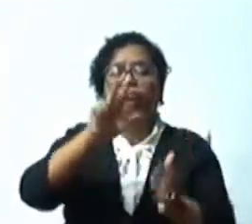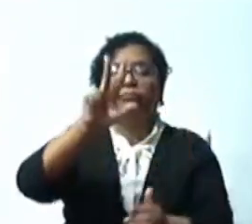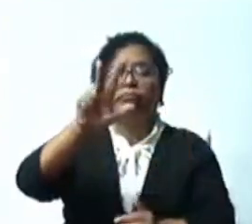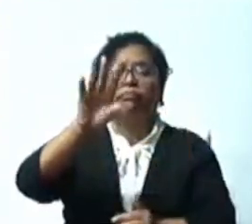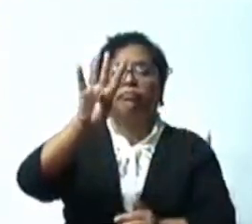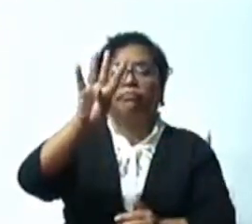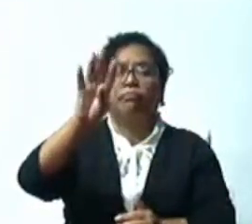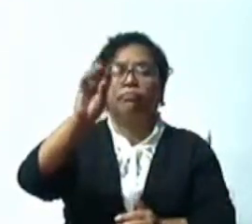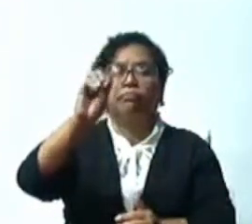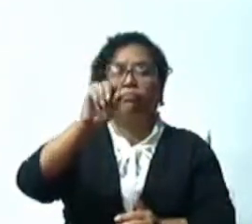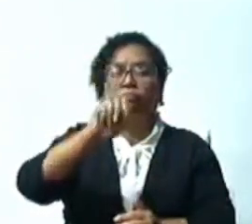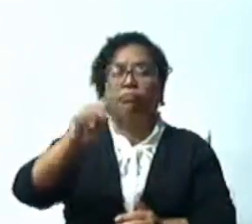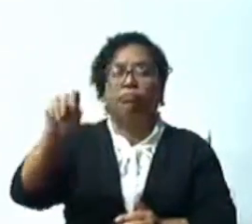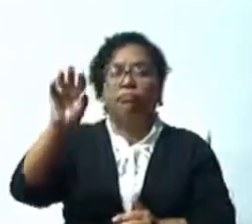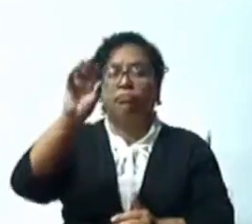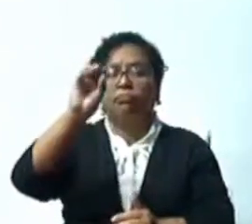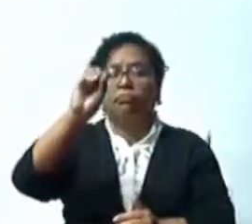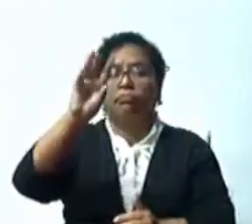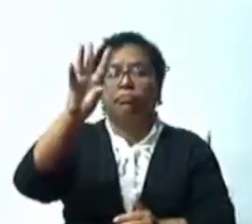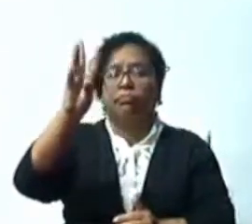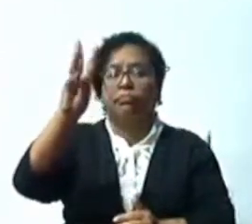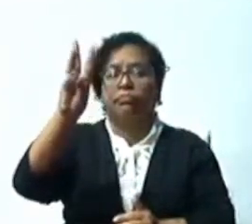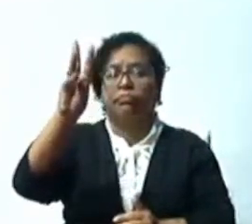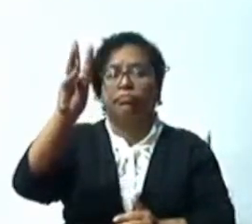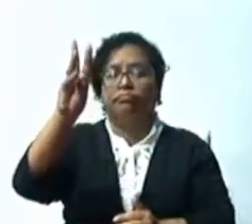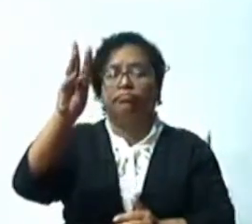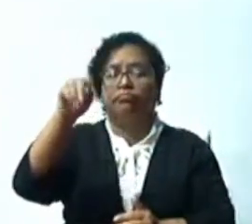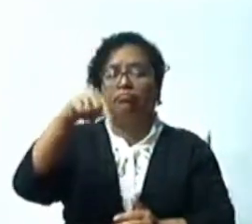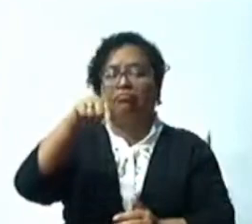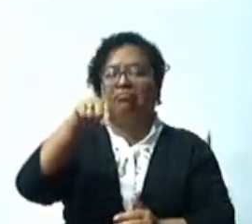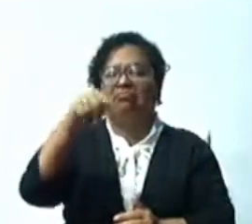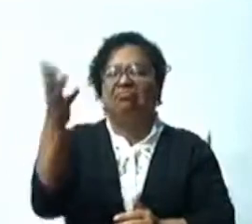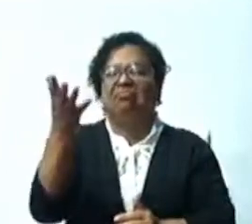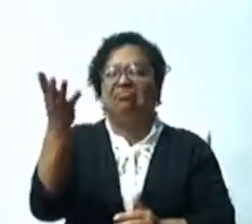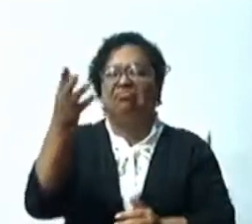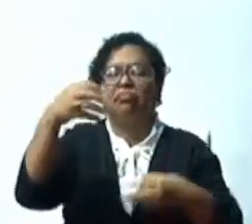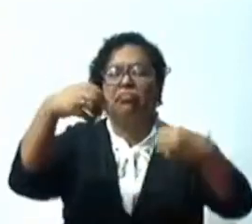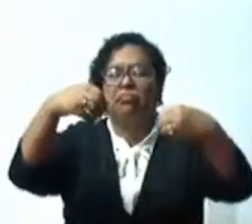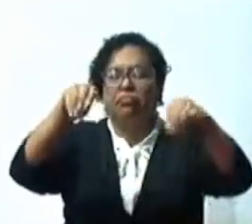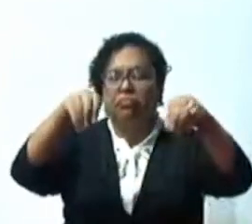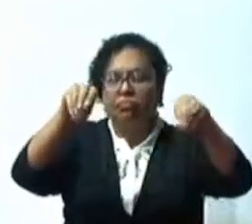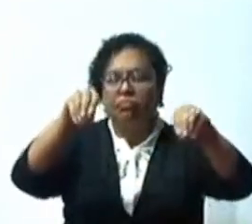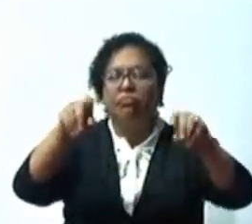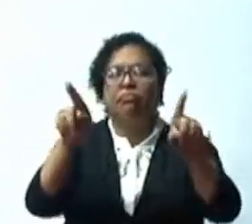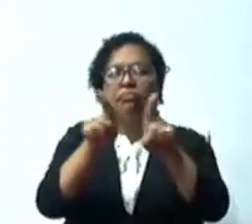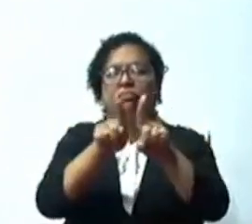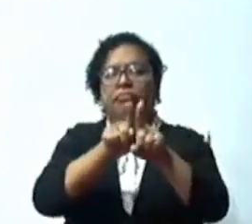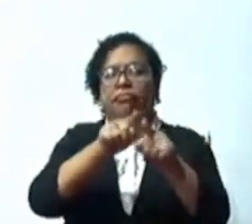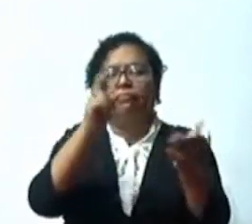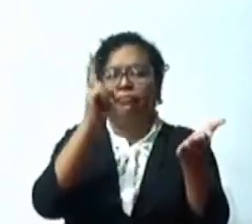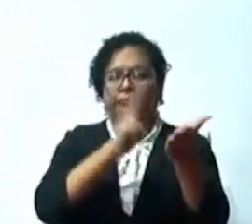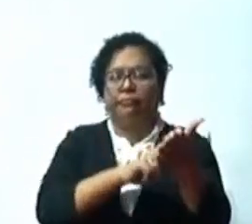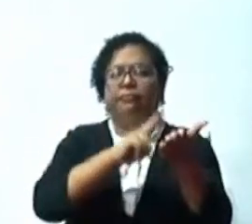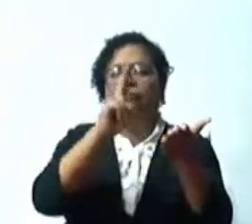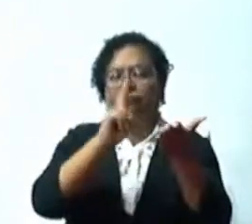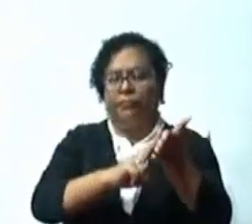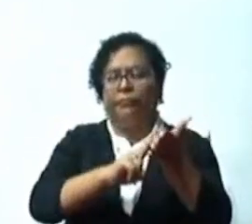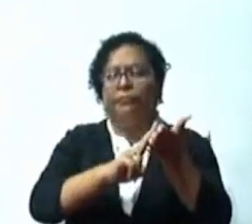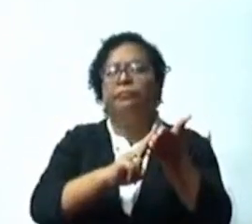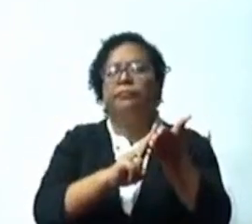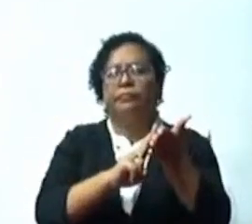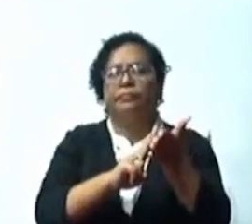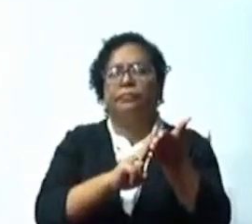sobre compras y contrataciones. Otra de las propuestas que se